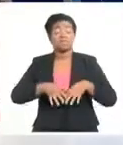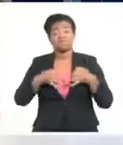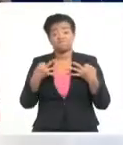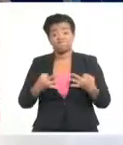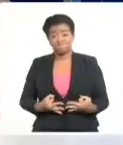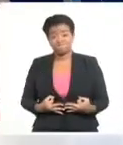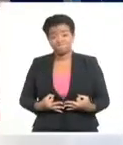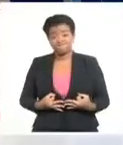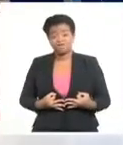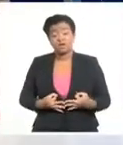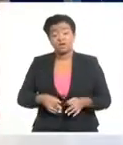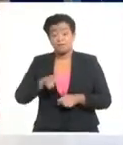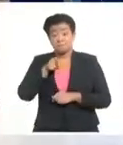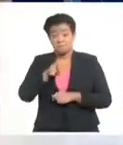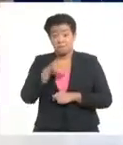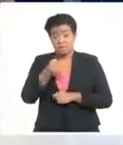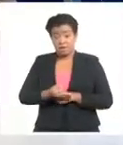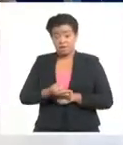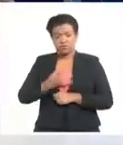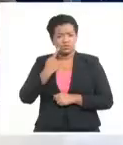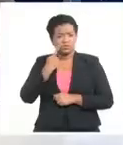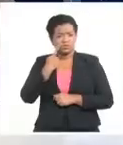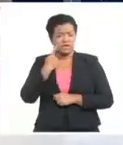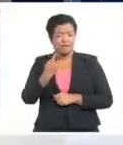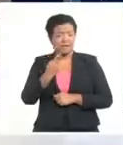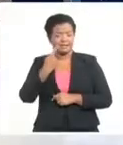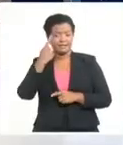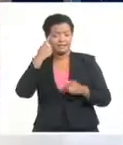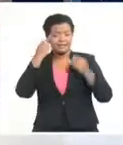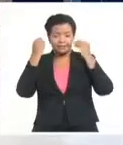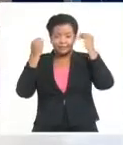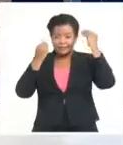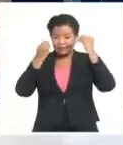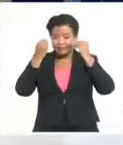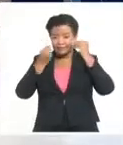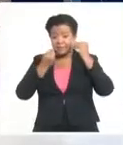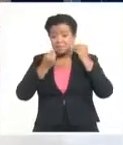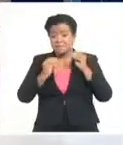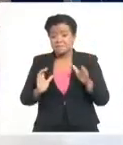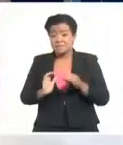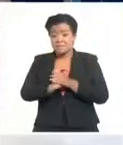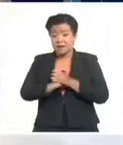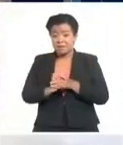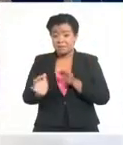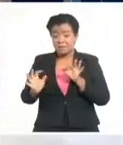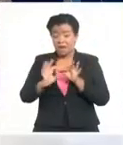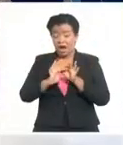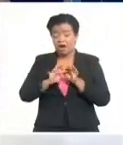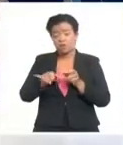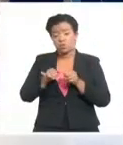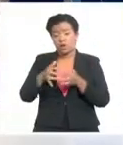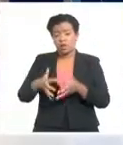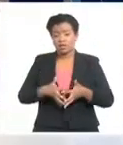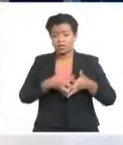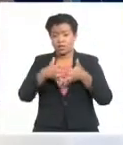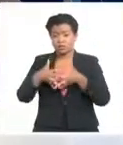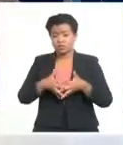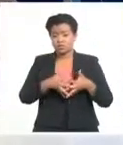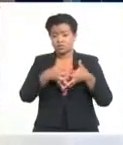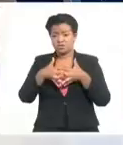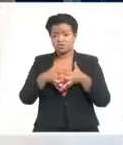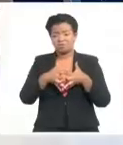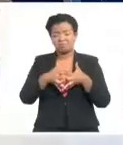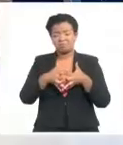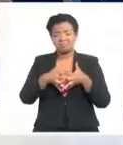bien son fenómenos que son vistos con preocupación seguramente en Washington y Bruselas, no parece que estos tengan la